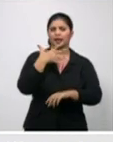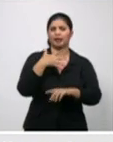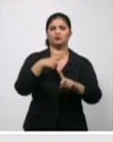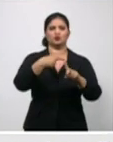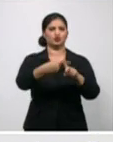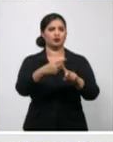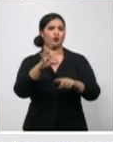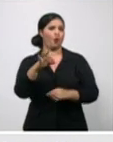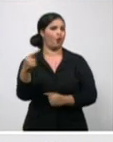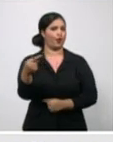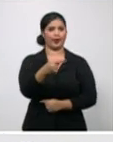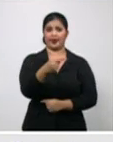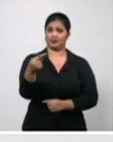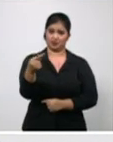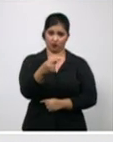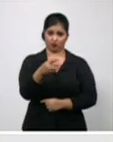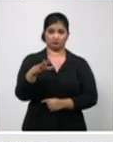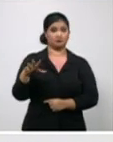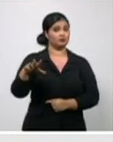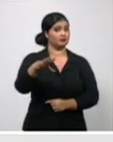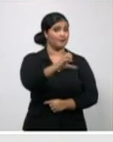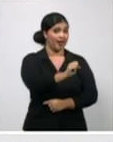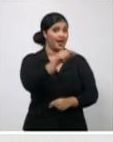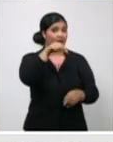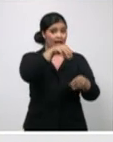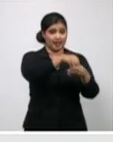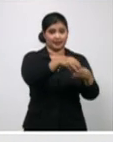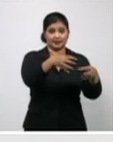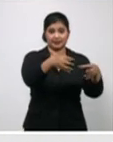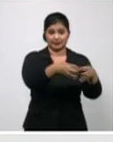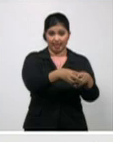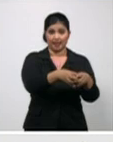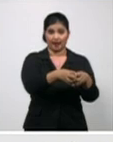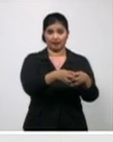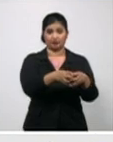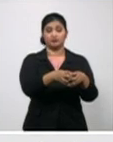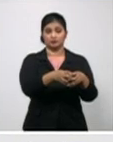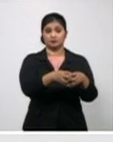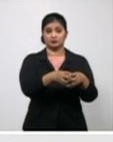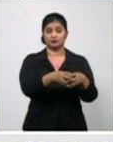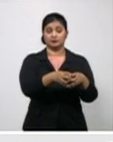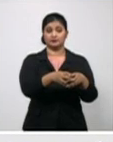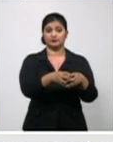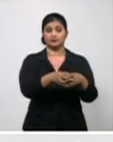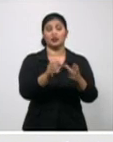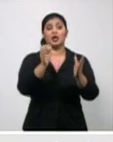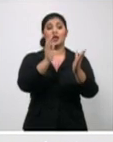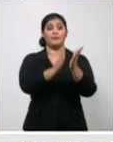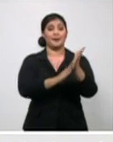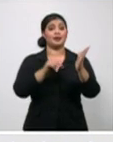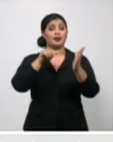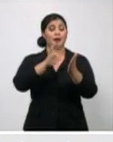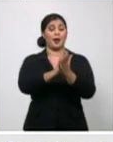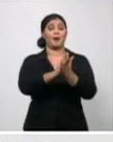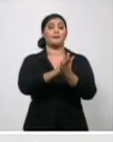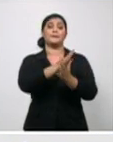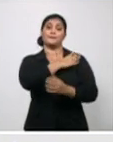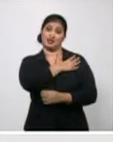y que ya se han diagnosticado desde el mes de marzo del 2020, 36